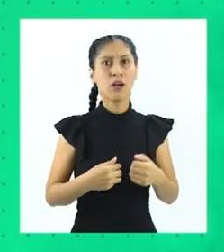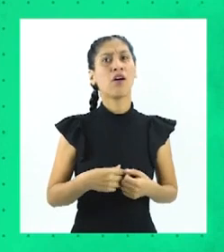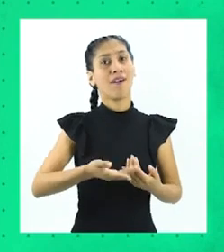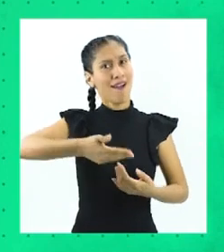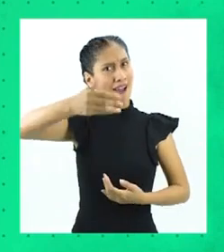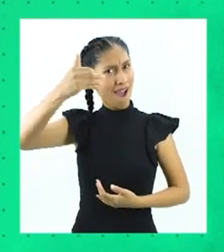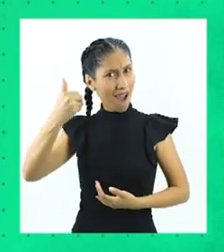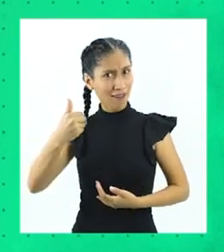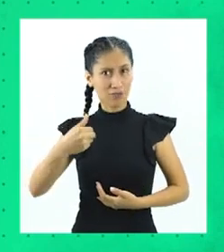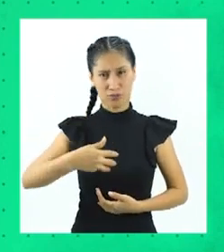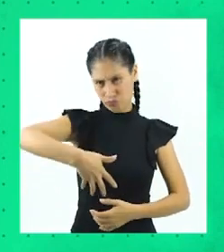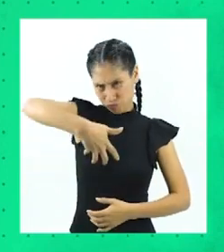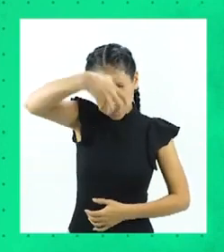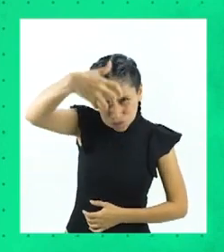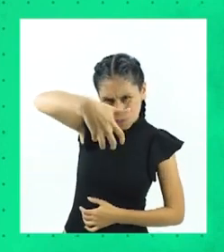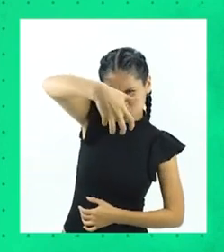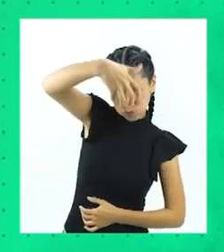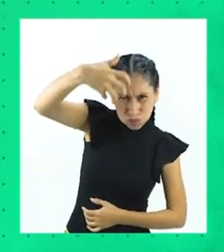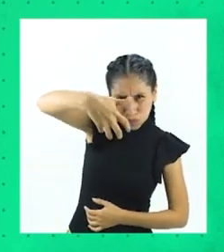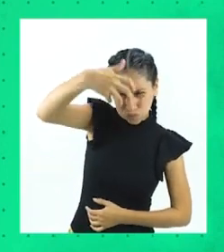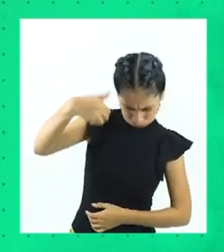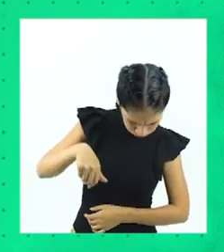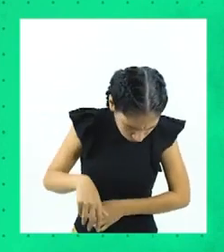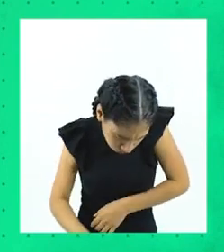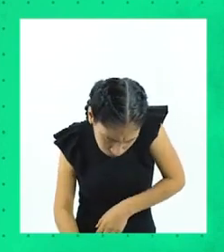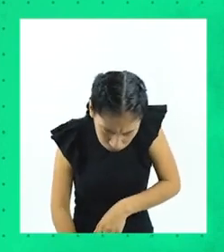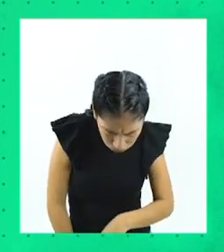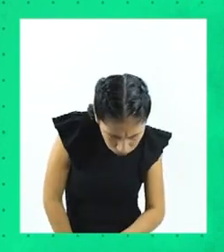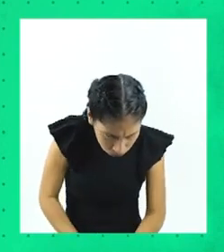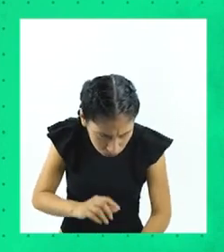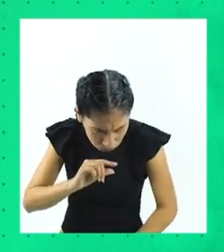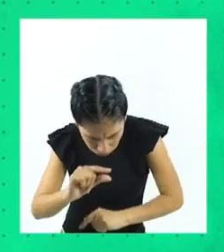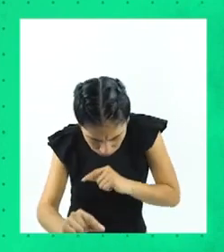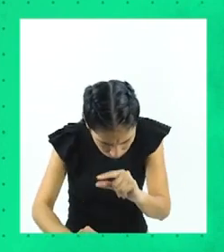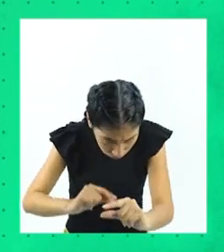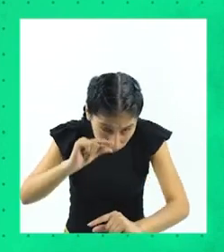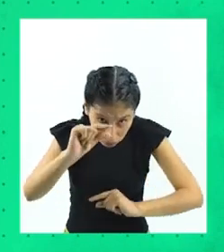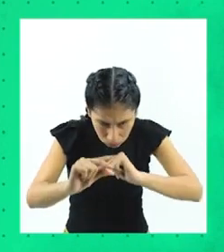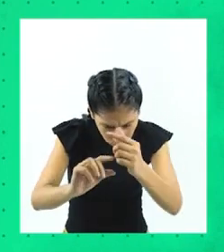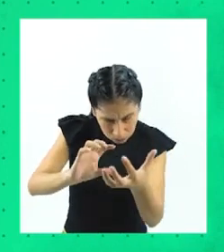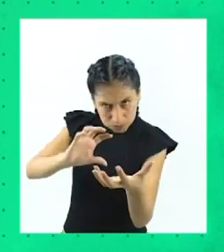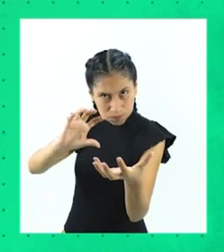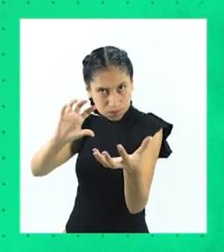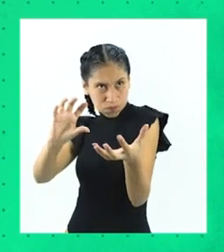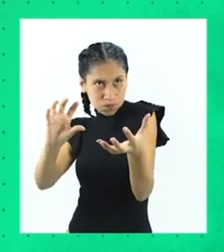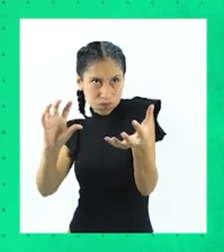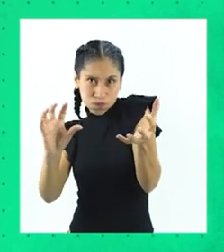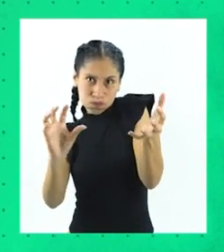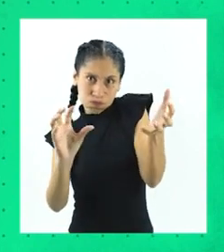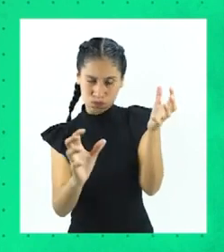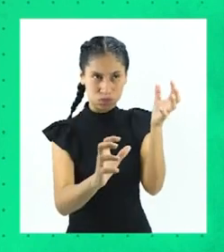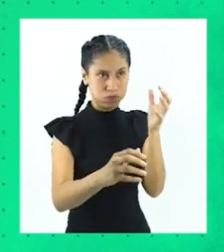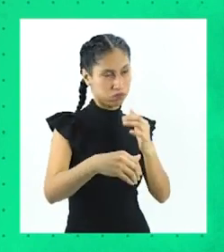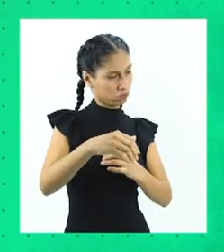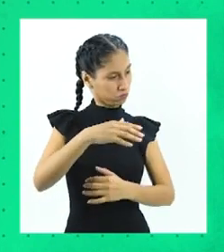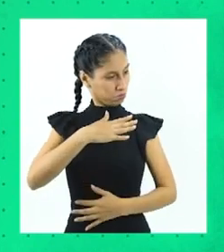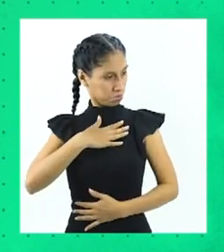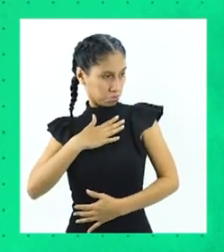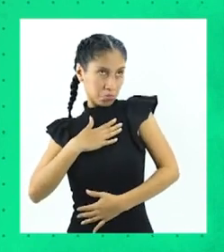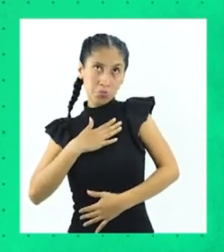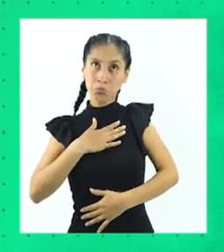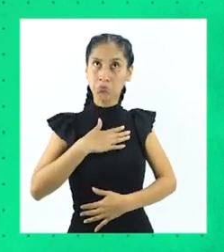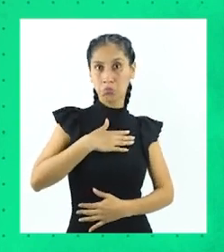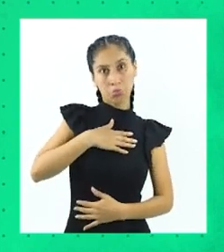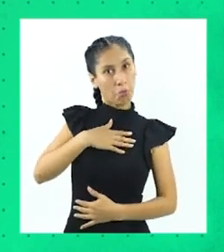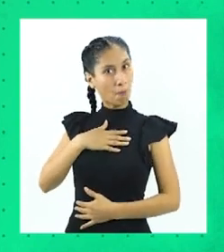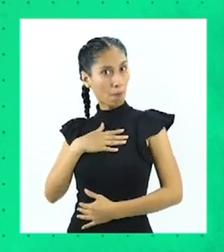de responder a los diversos estímulos del ambiente de forma permanente, lo que produce cambios en su adaptabilidad